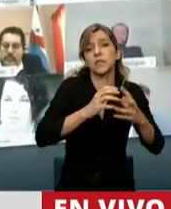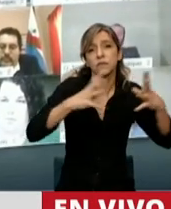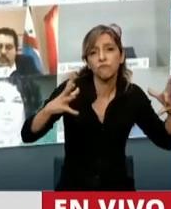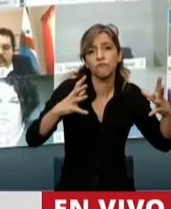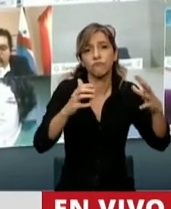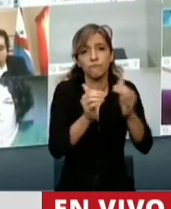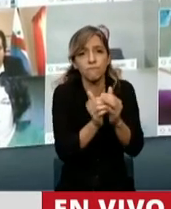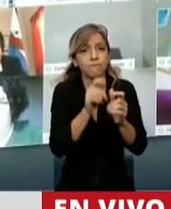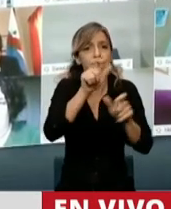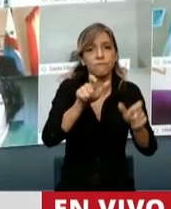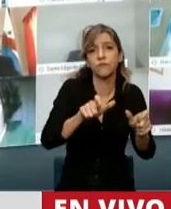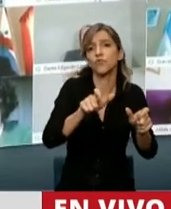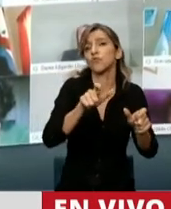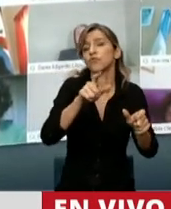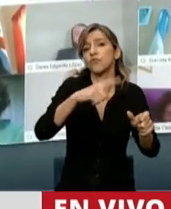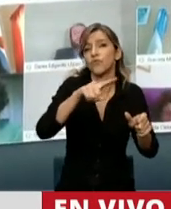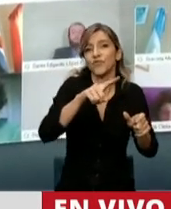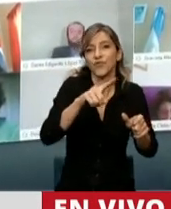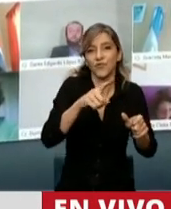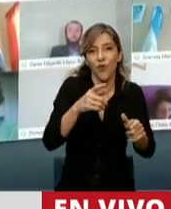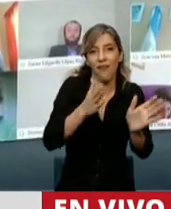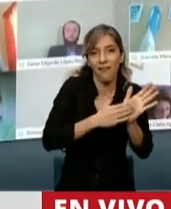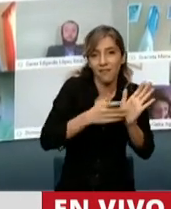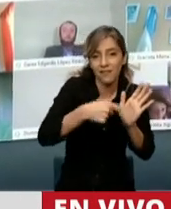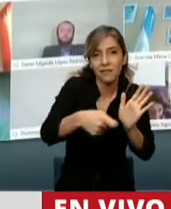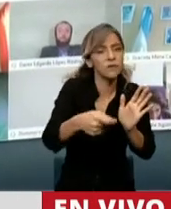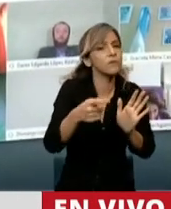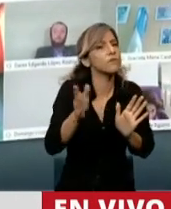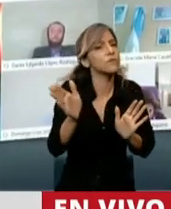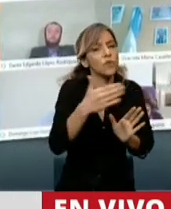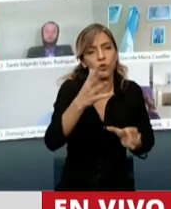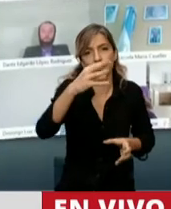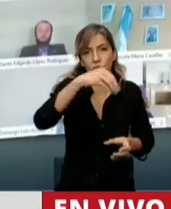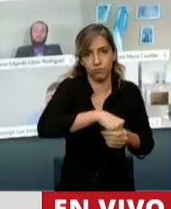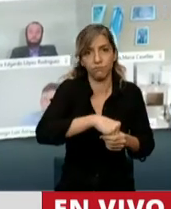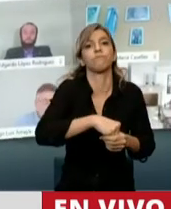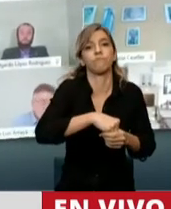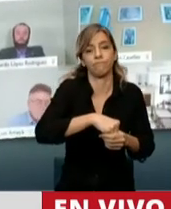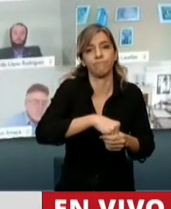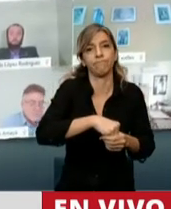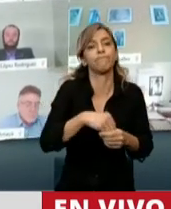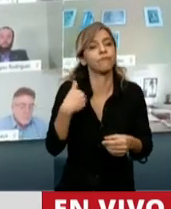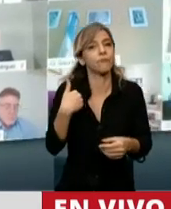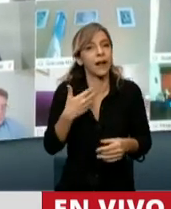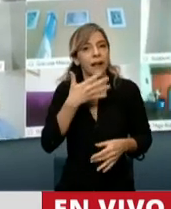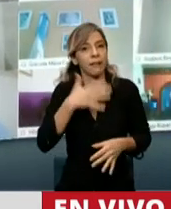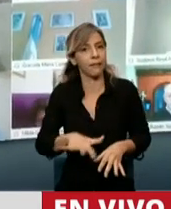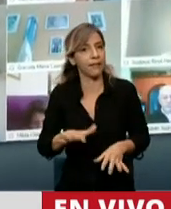empresas. Se eliminó el artículo 14, que generaba algún celo político,